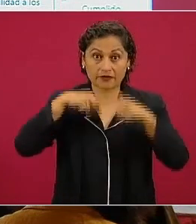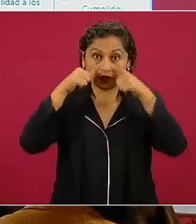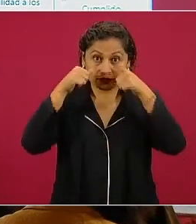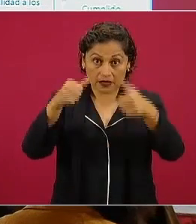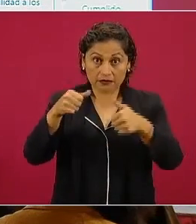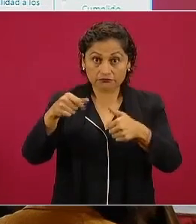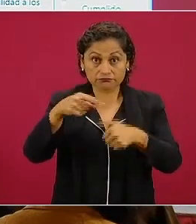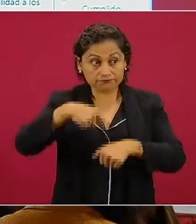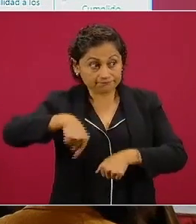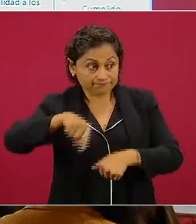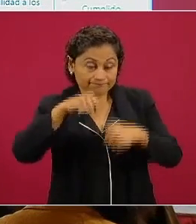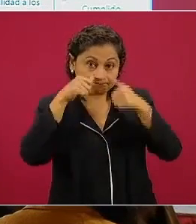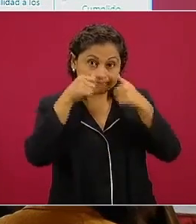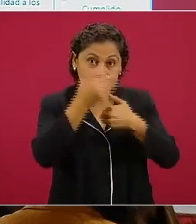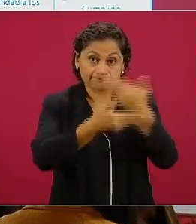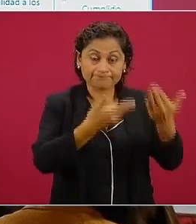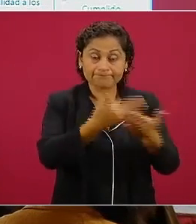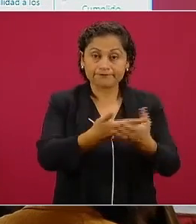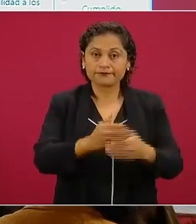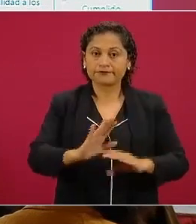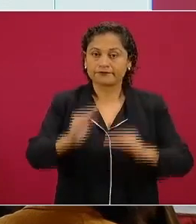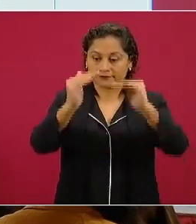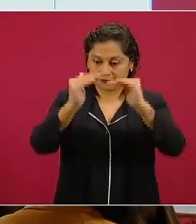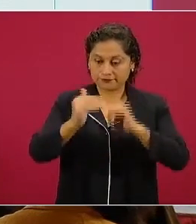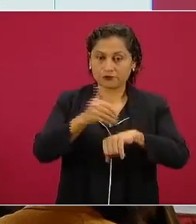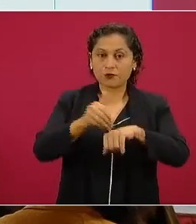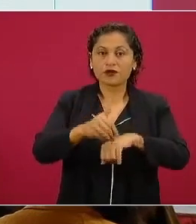no no vamos adelante